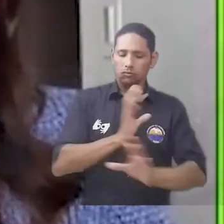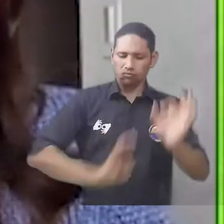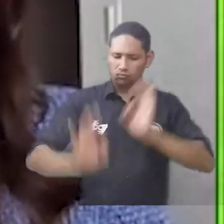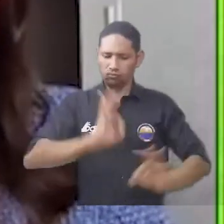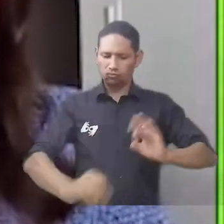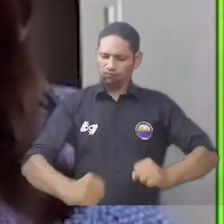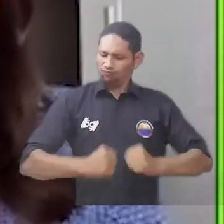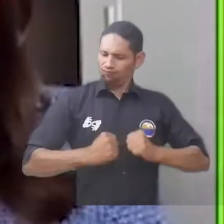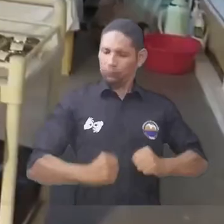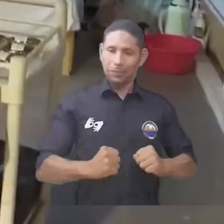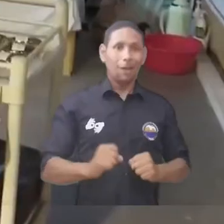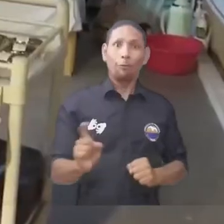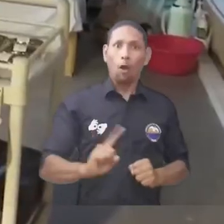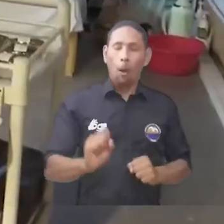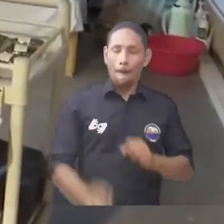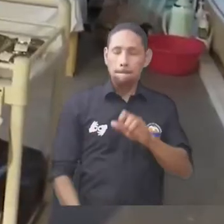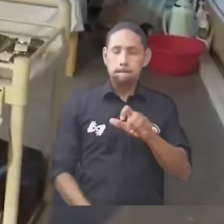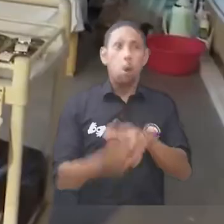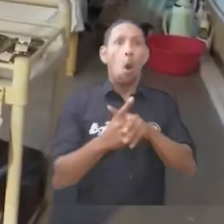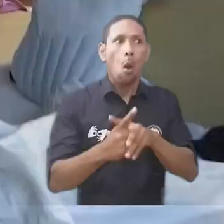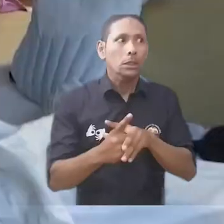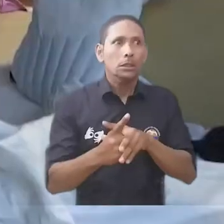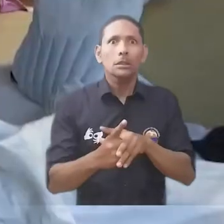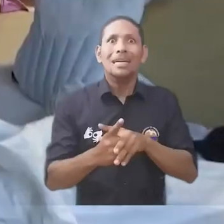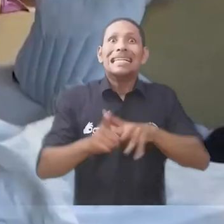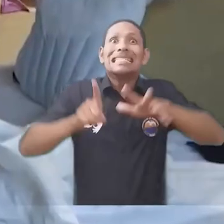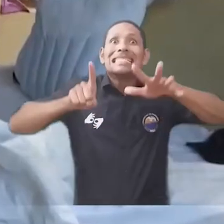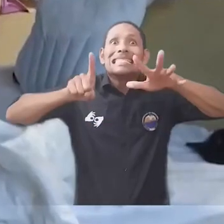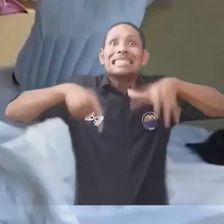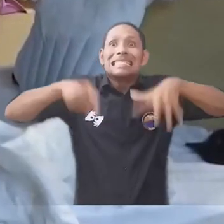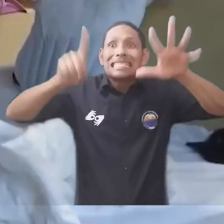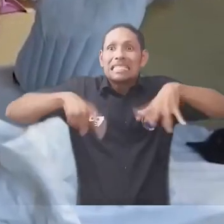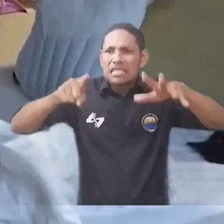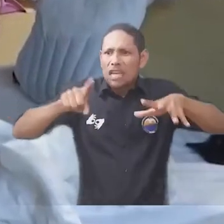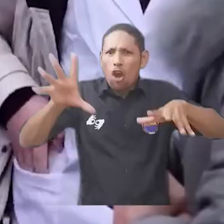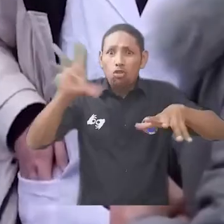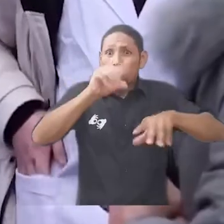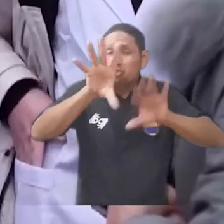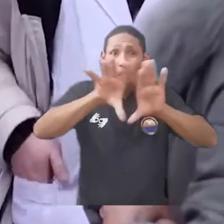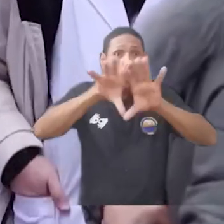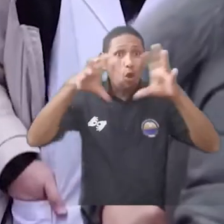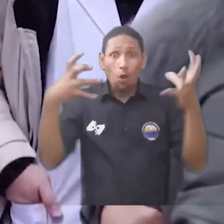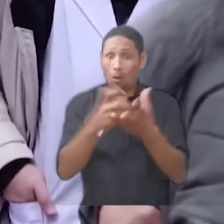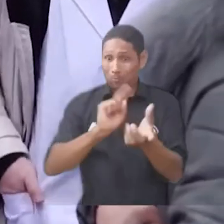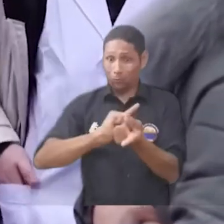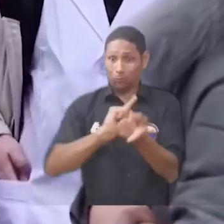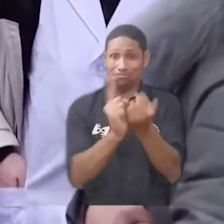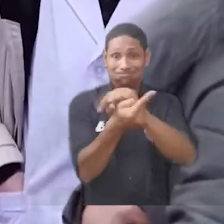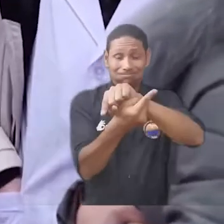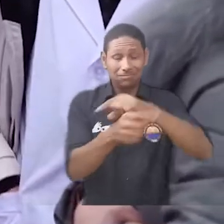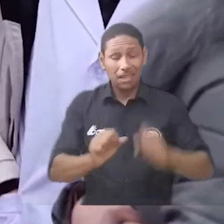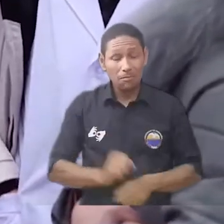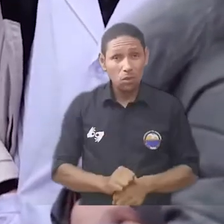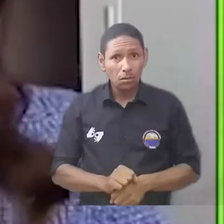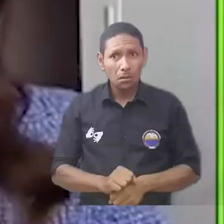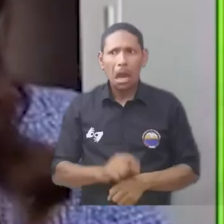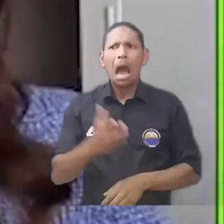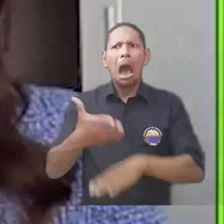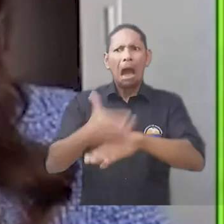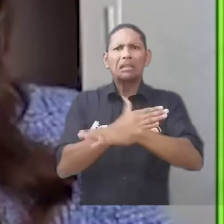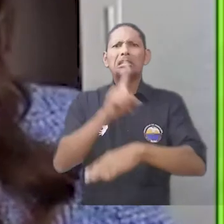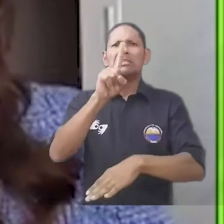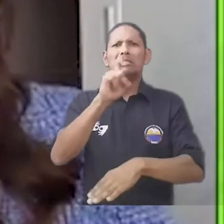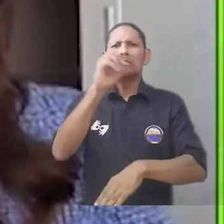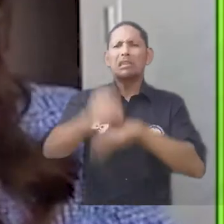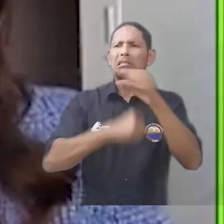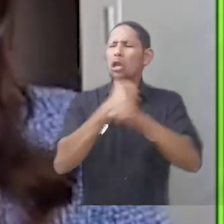en seis meses la tierra, el mundo, la sociedad cambió lo que en 60 años no habíamos dado.